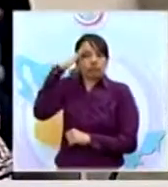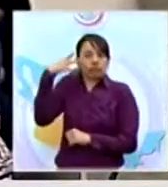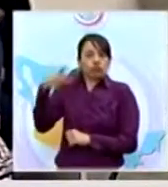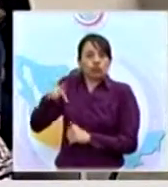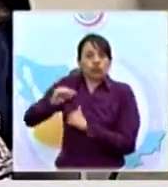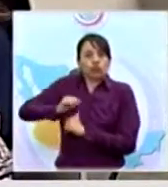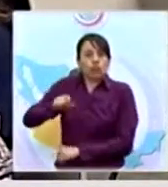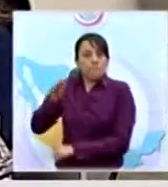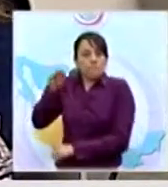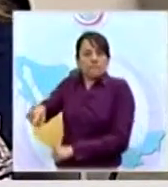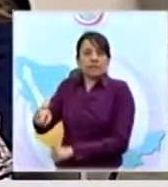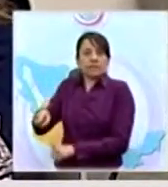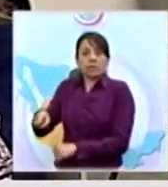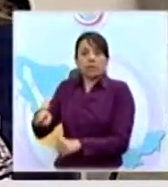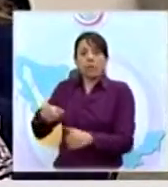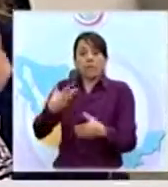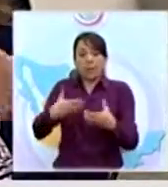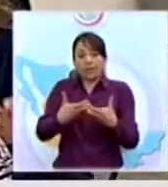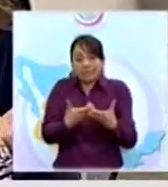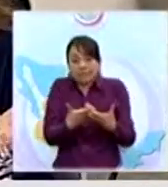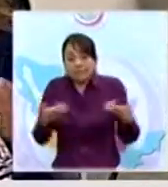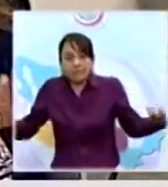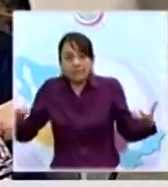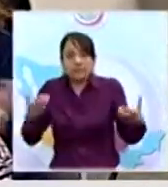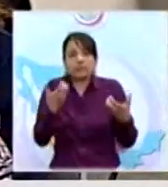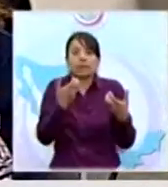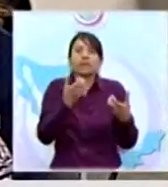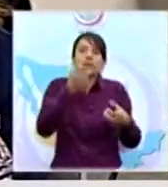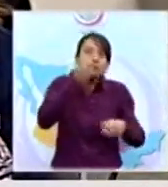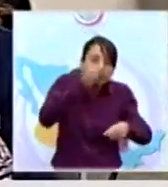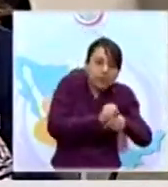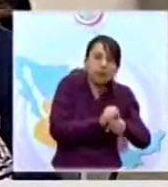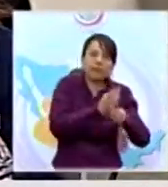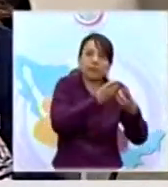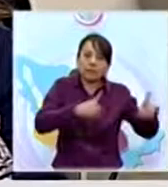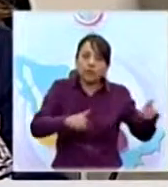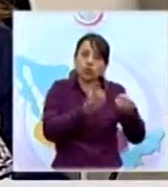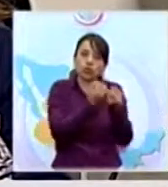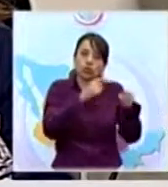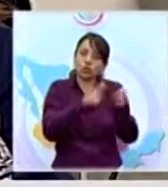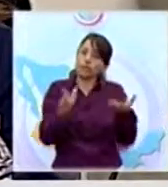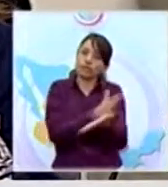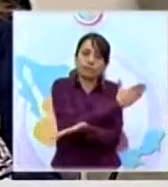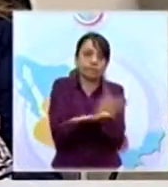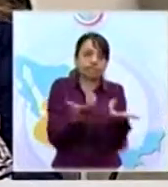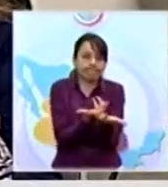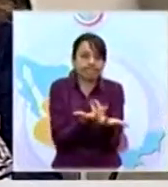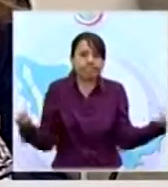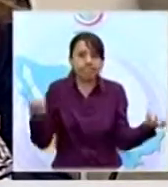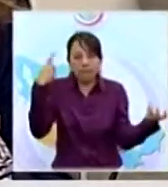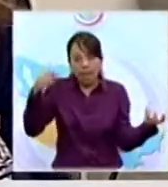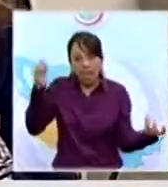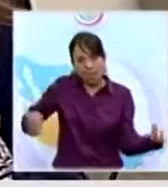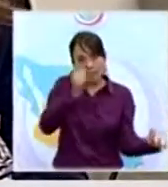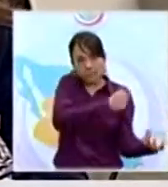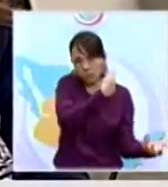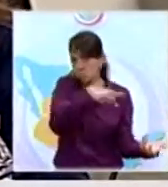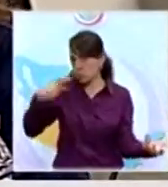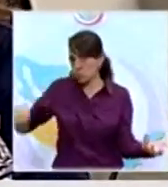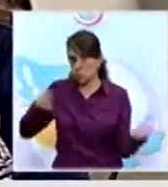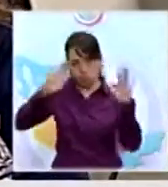es la Secretaría de Desarrollo Social para emitir un resultado verídico. Ahora, mi